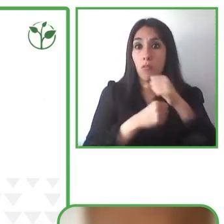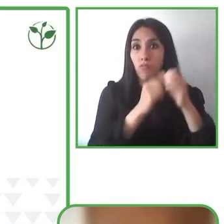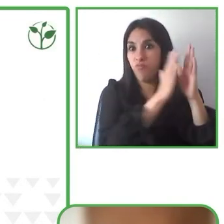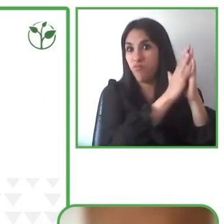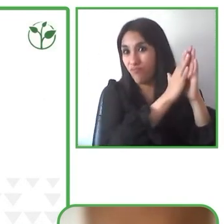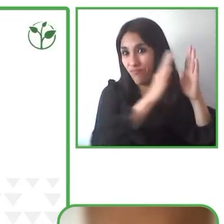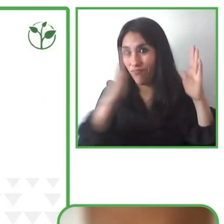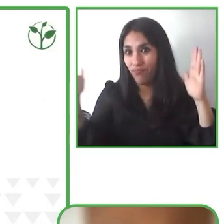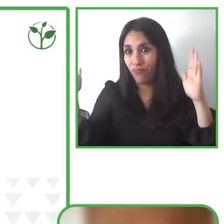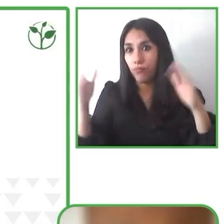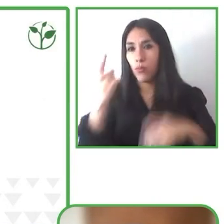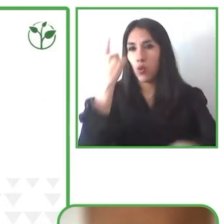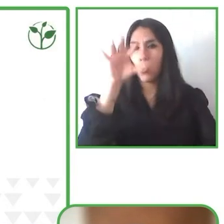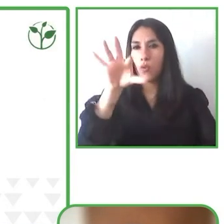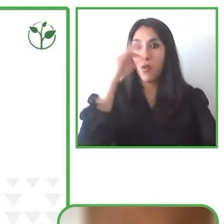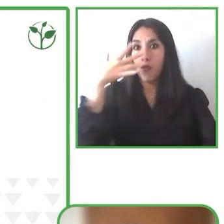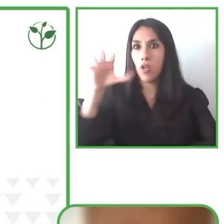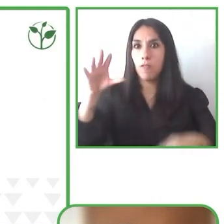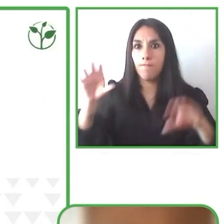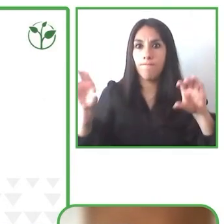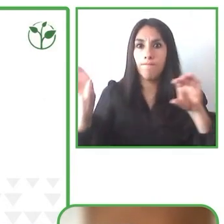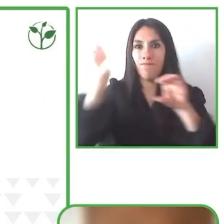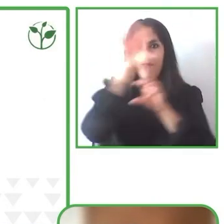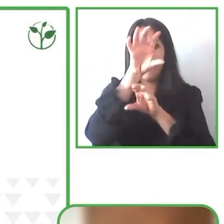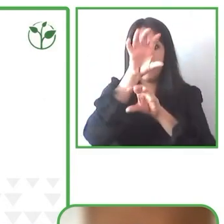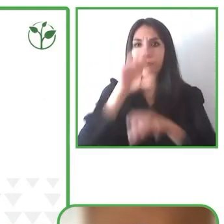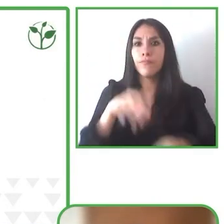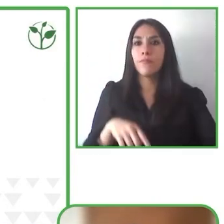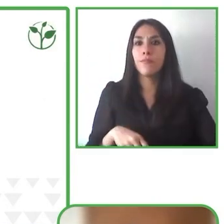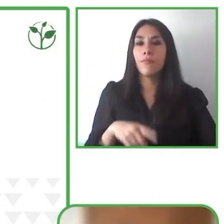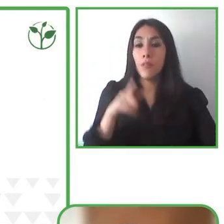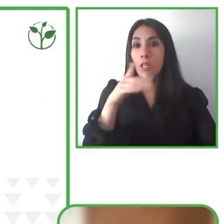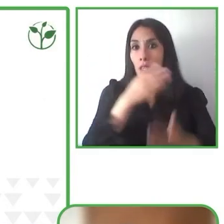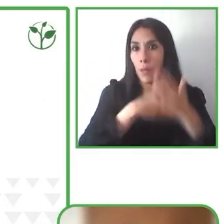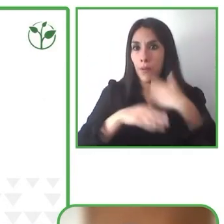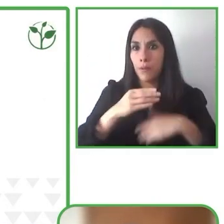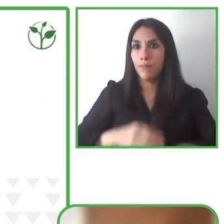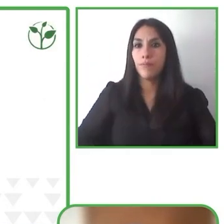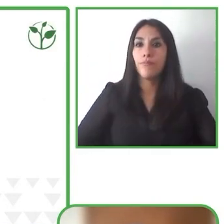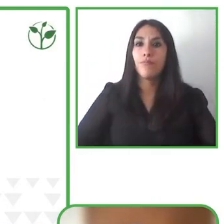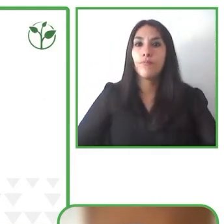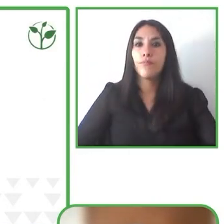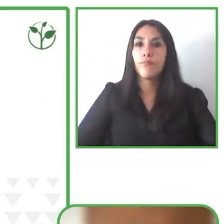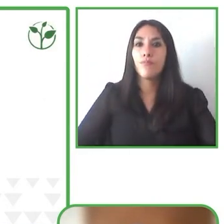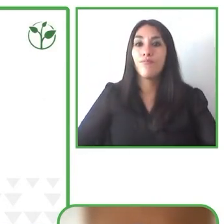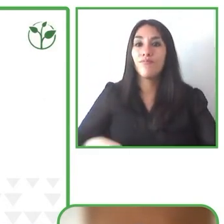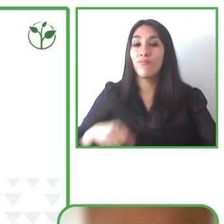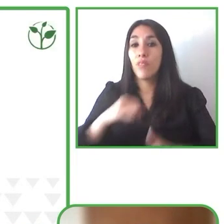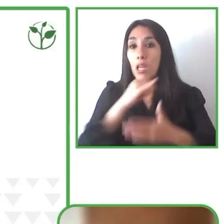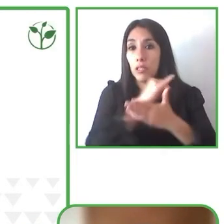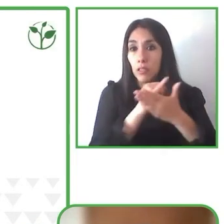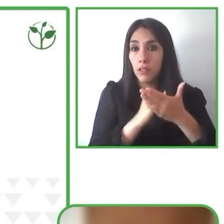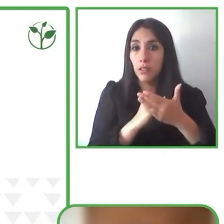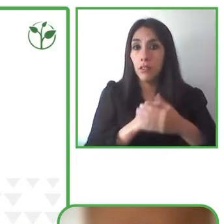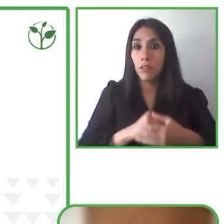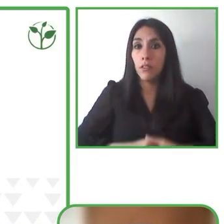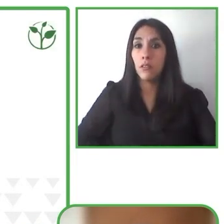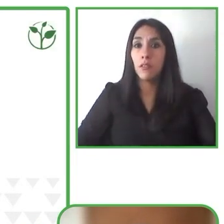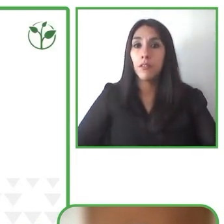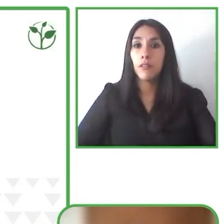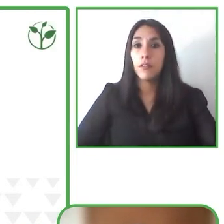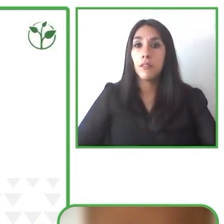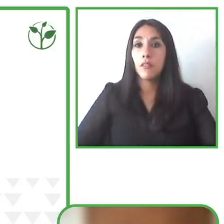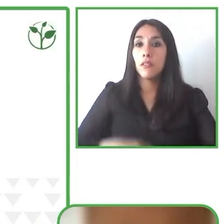manera contraria siendo los protagonistas de obras de teatro en donde la no visión tiene el rol